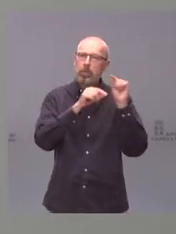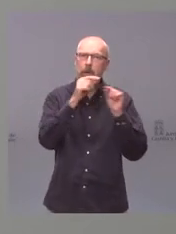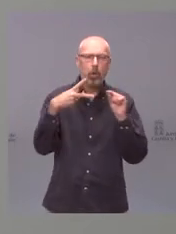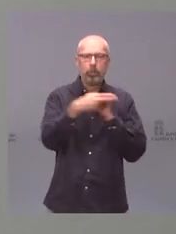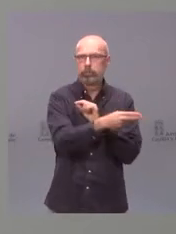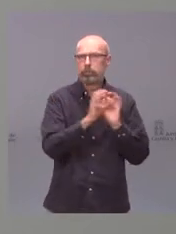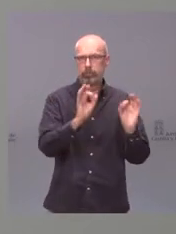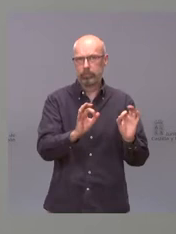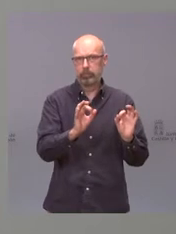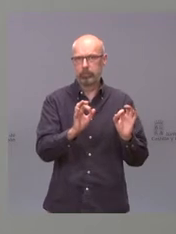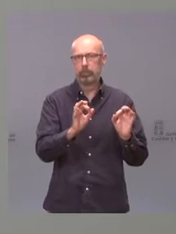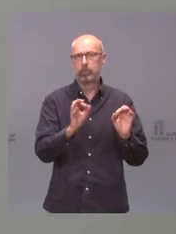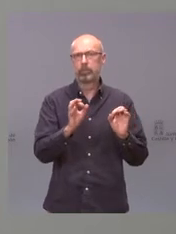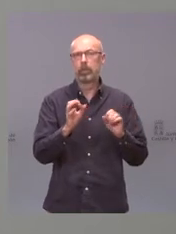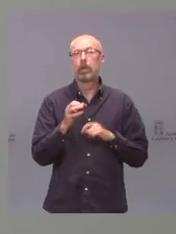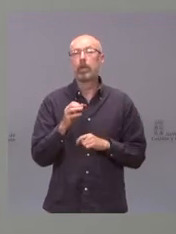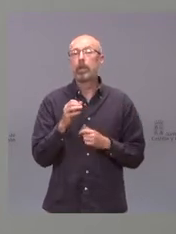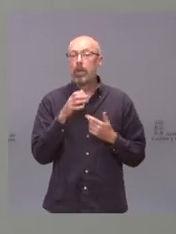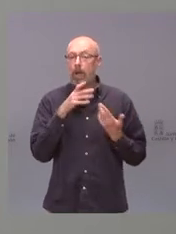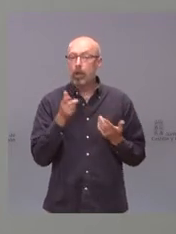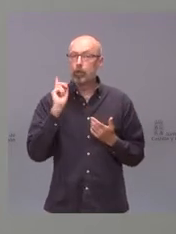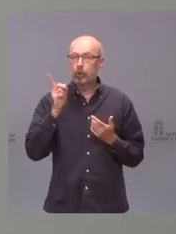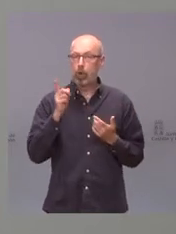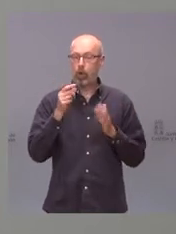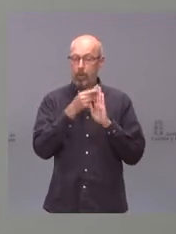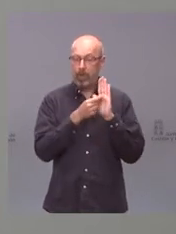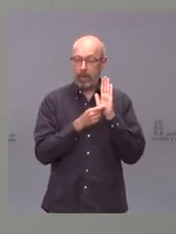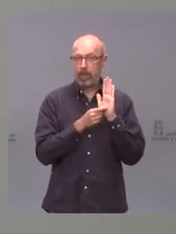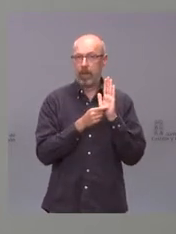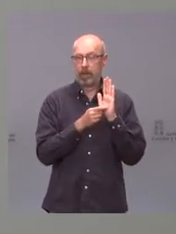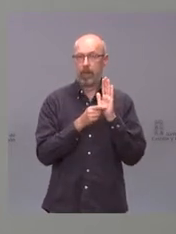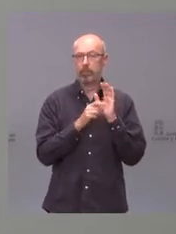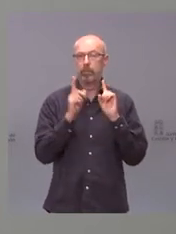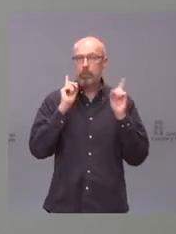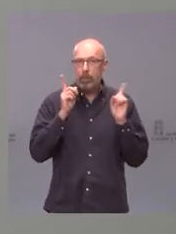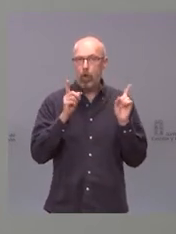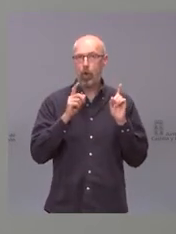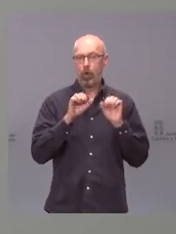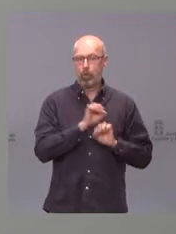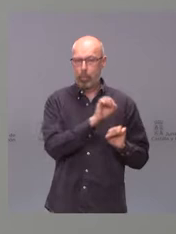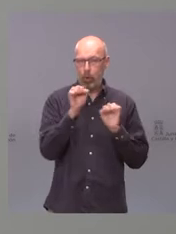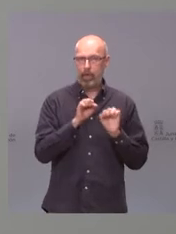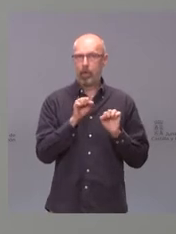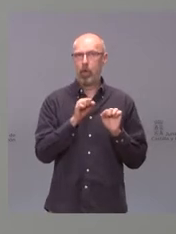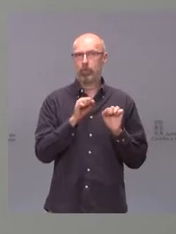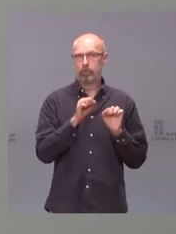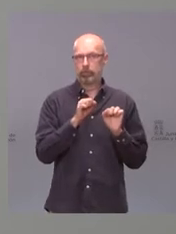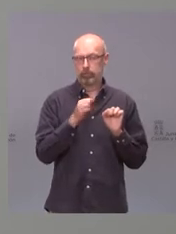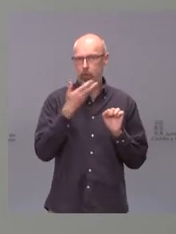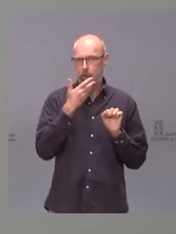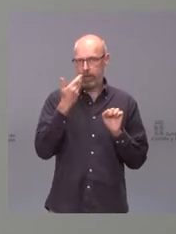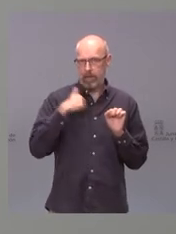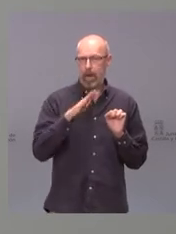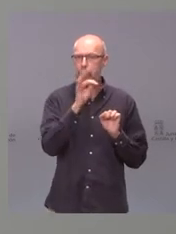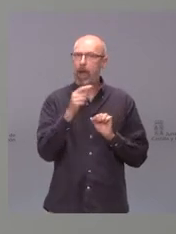Solo con las medidas de prevención y de protección ya conocidas, más la vacunación, seremos capaces de